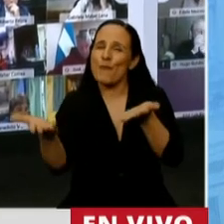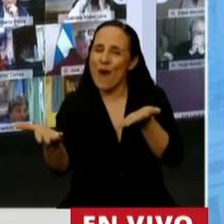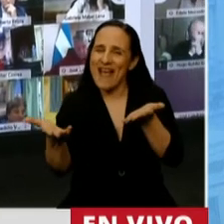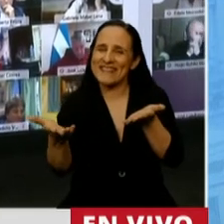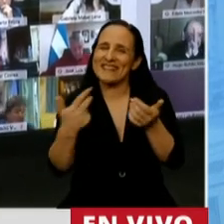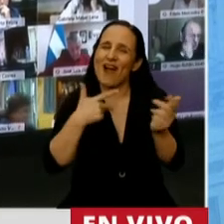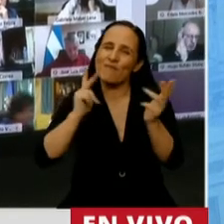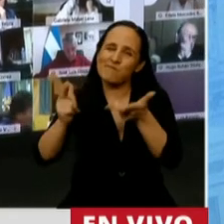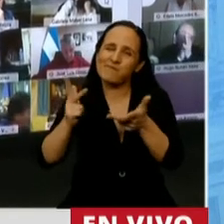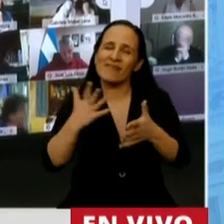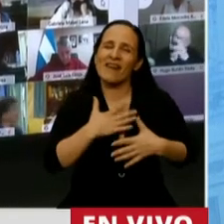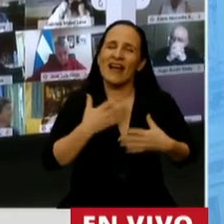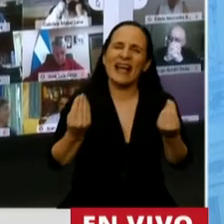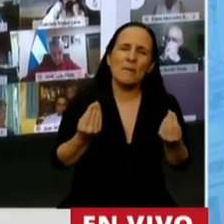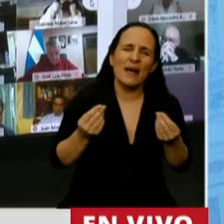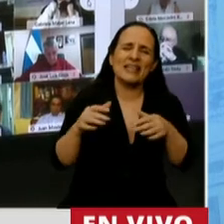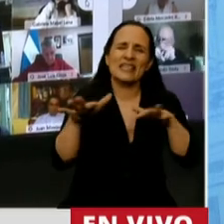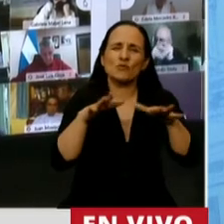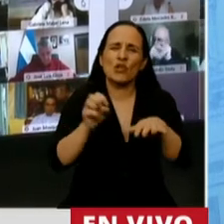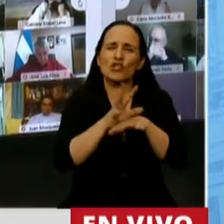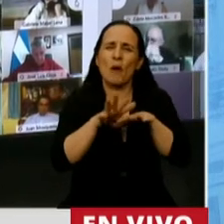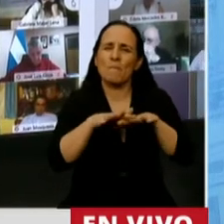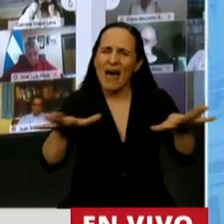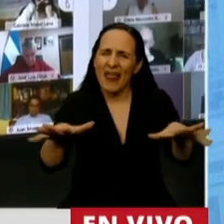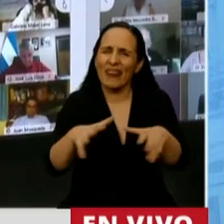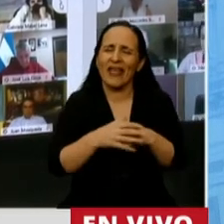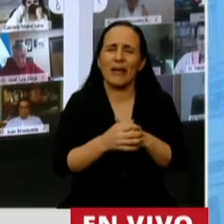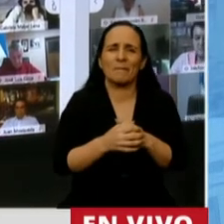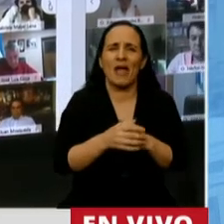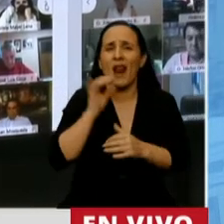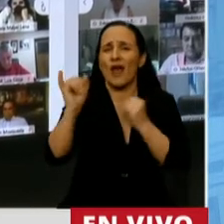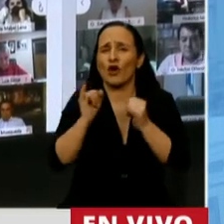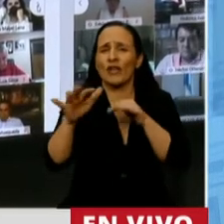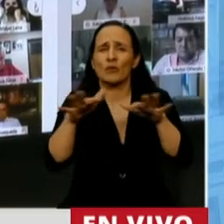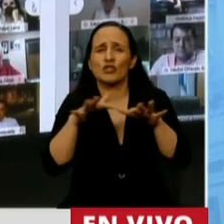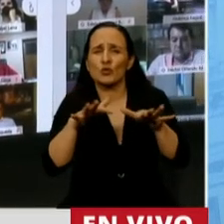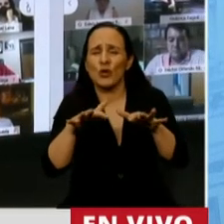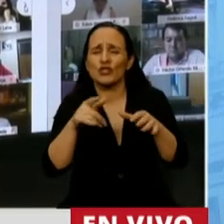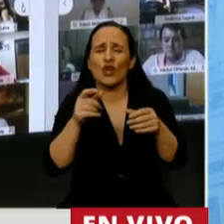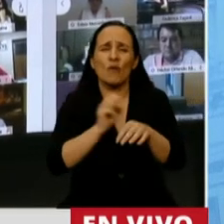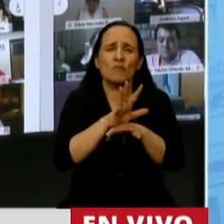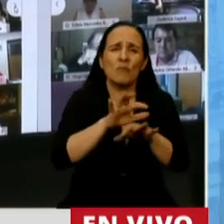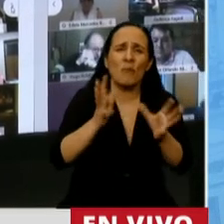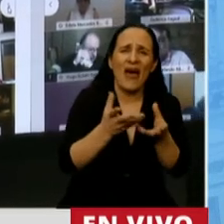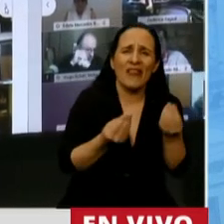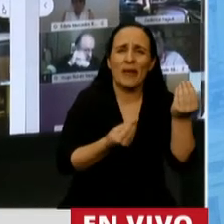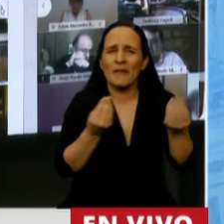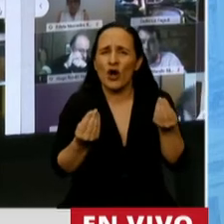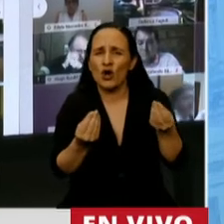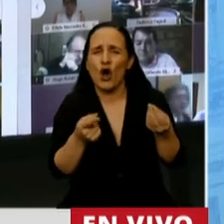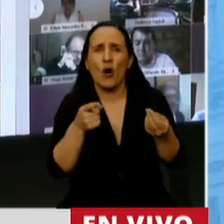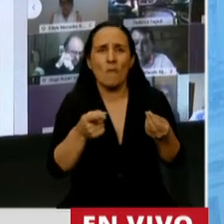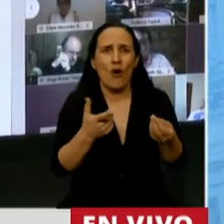todo lo que nos pasaba en pandemia. Le contábamos cuál era nuestra realidad del manejo de la pandemia por parte de nuestro